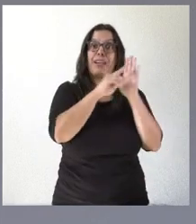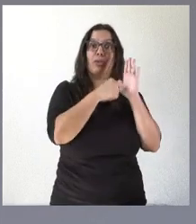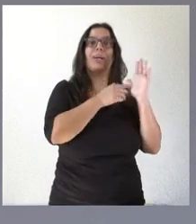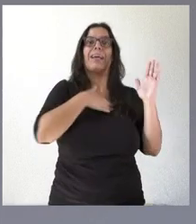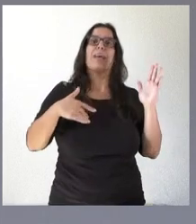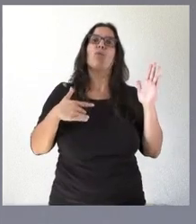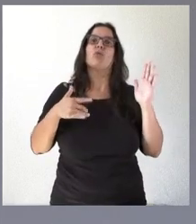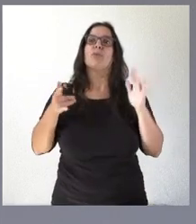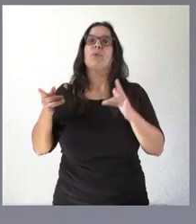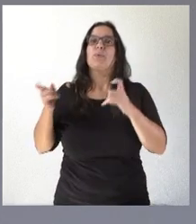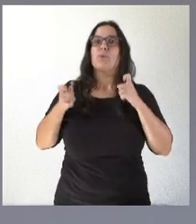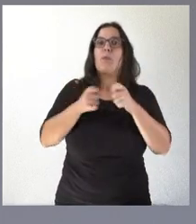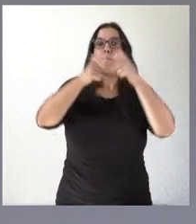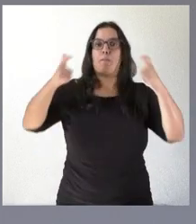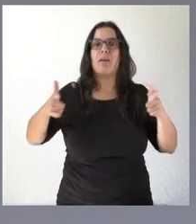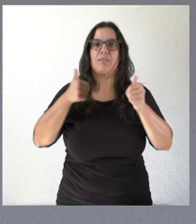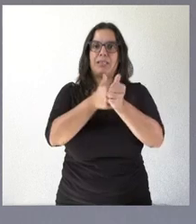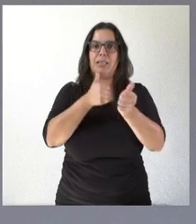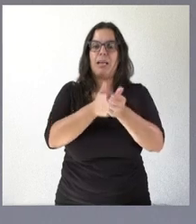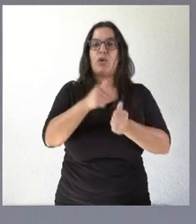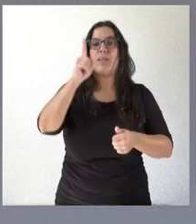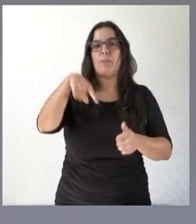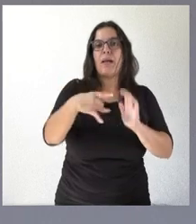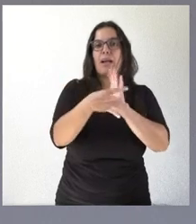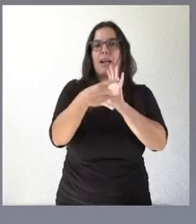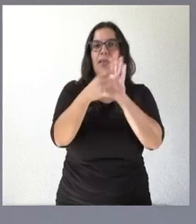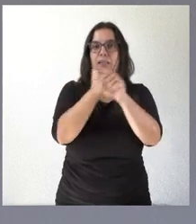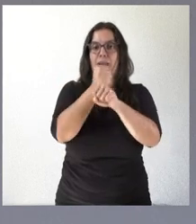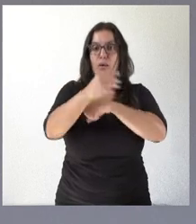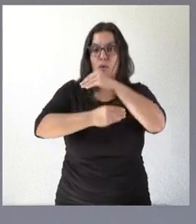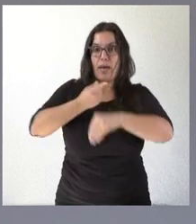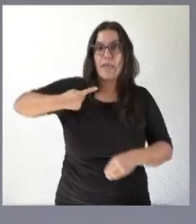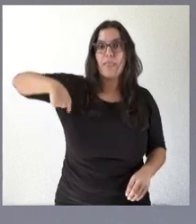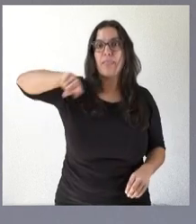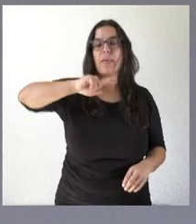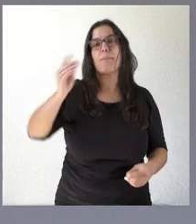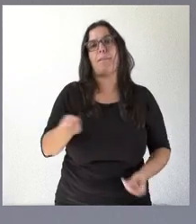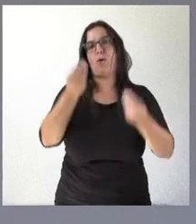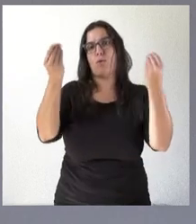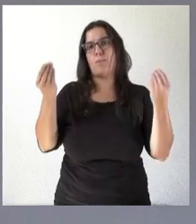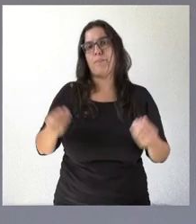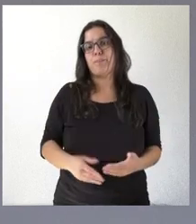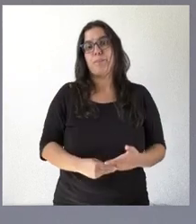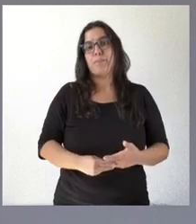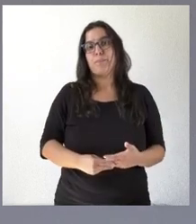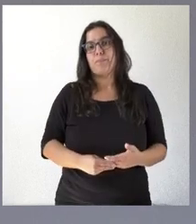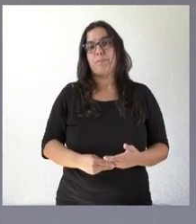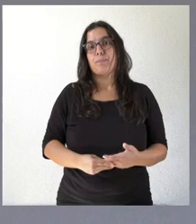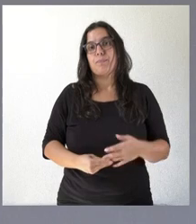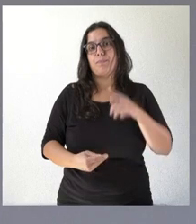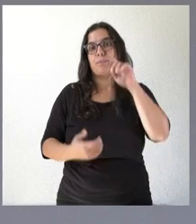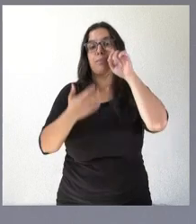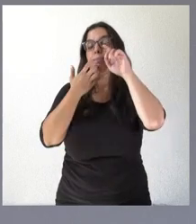que haya más secretarios y que la calidad del trabajo que realizan sea mejorada, entre otras cosas, y muy